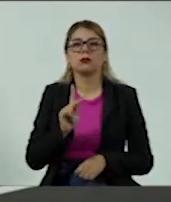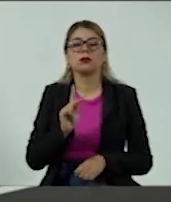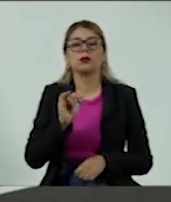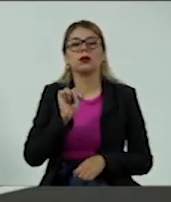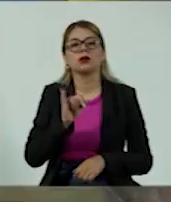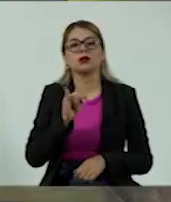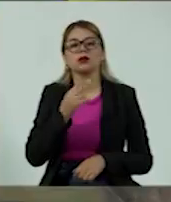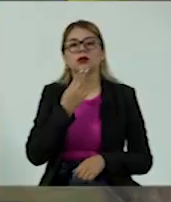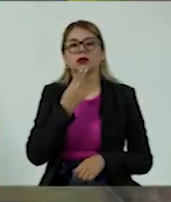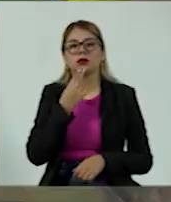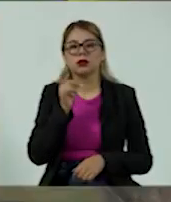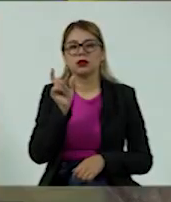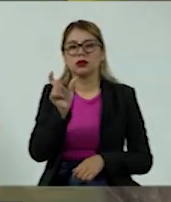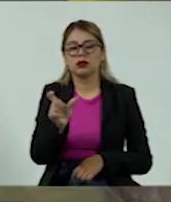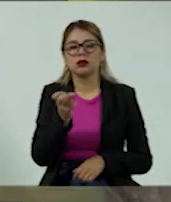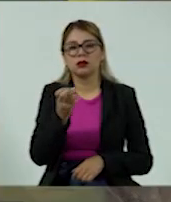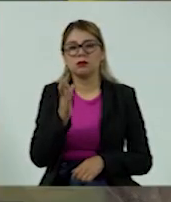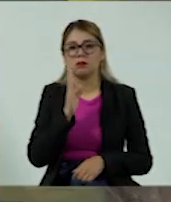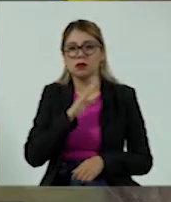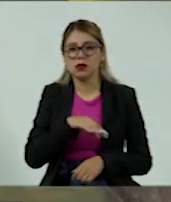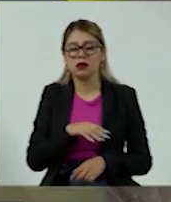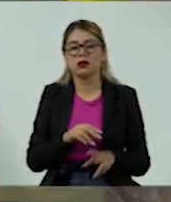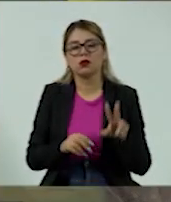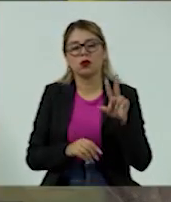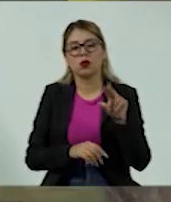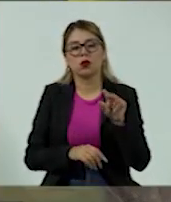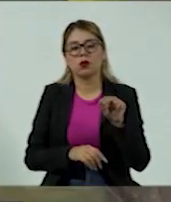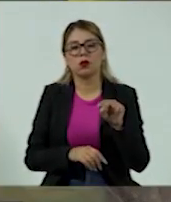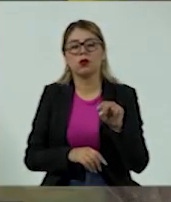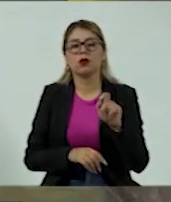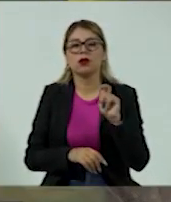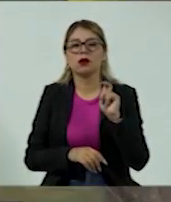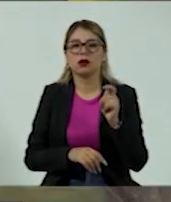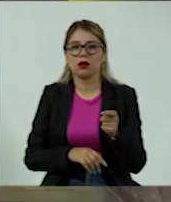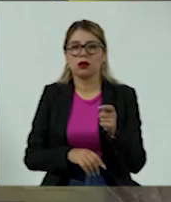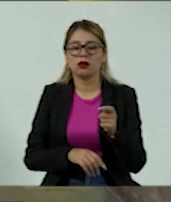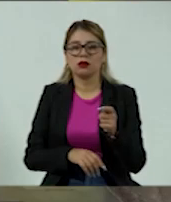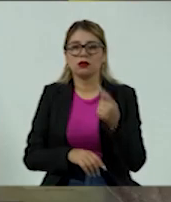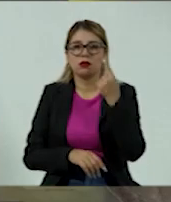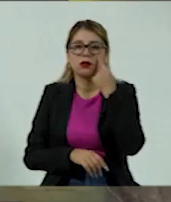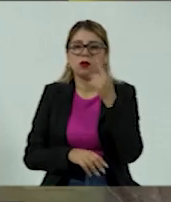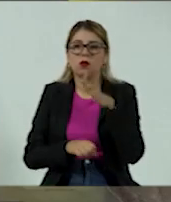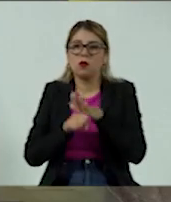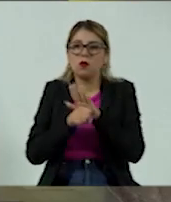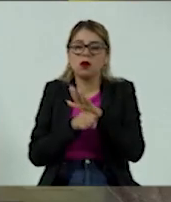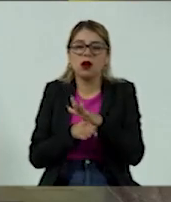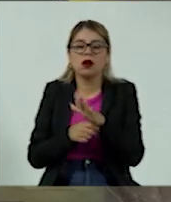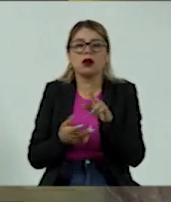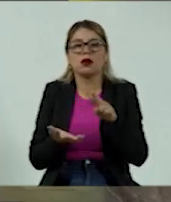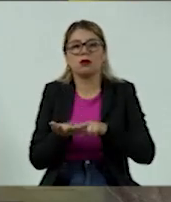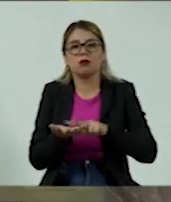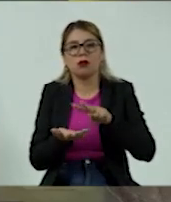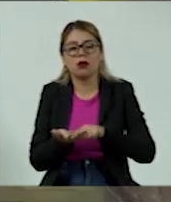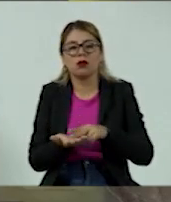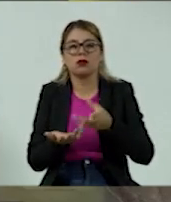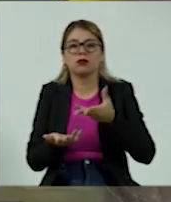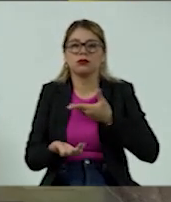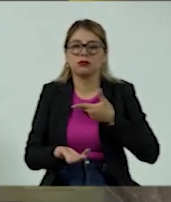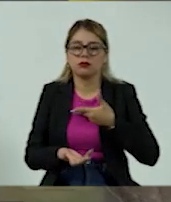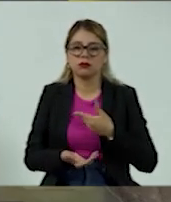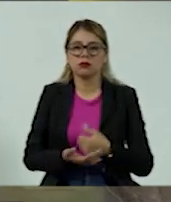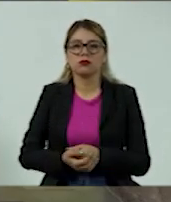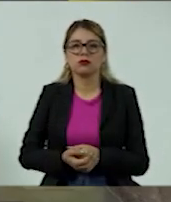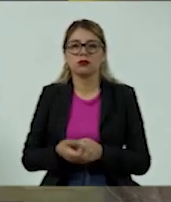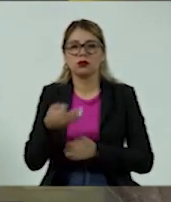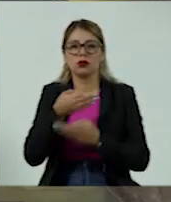uso de la tarjeta. Eso es malo, no necesariamente, lo que hay que es entenderlo muy bien y ver cuál es el valor agregado que me genera. No